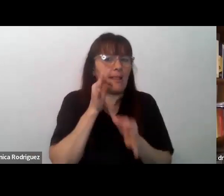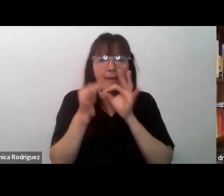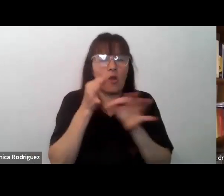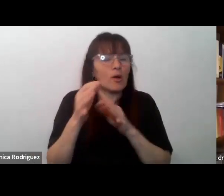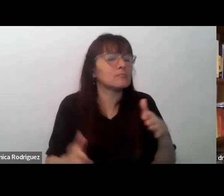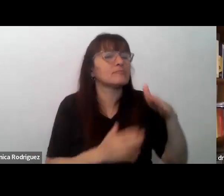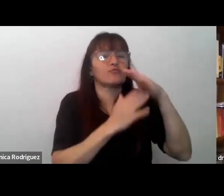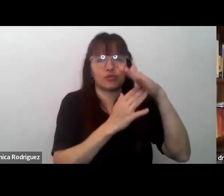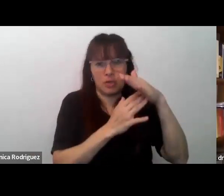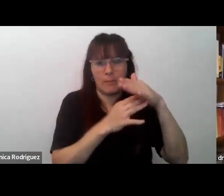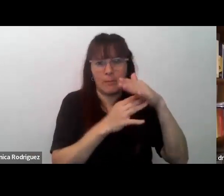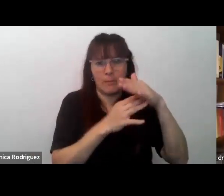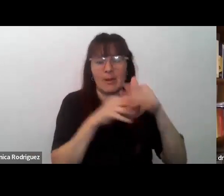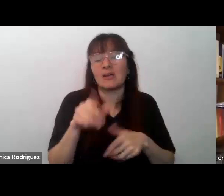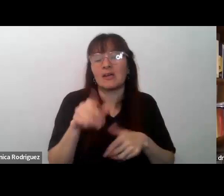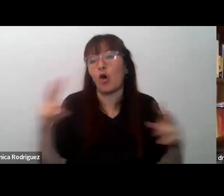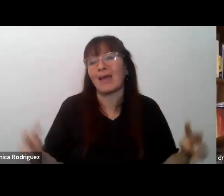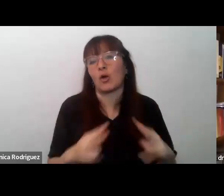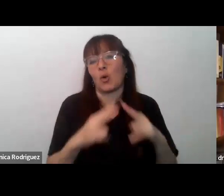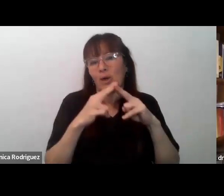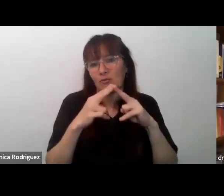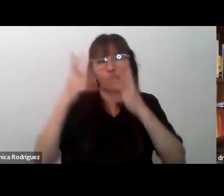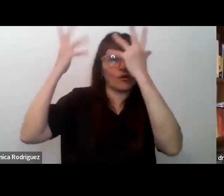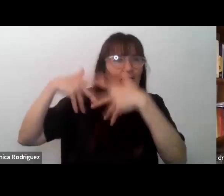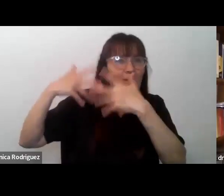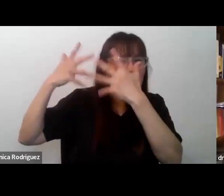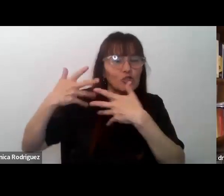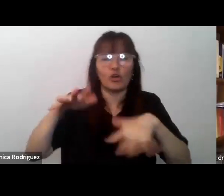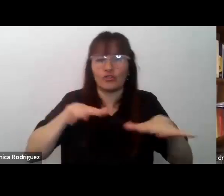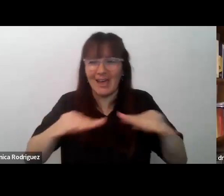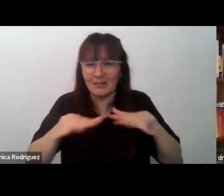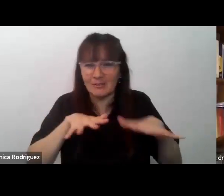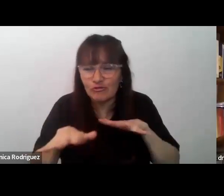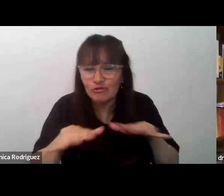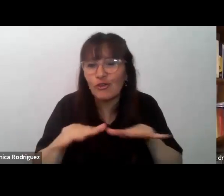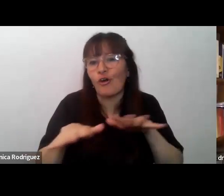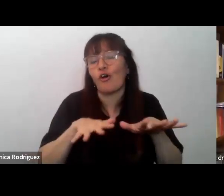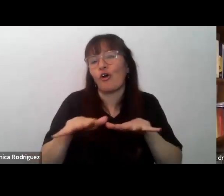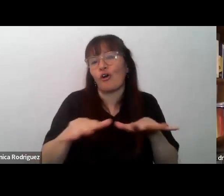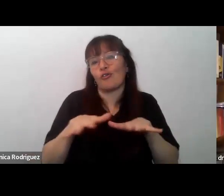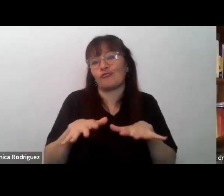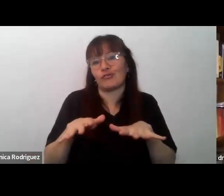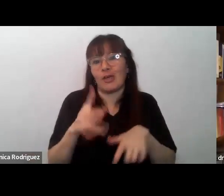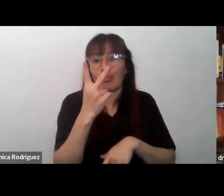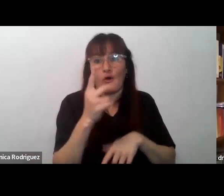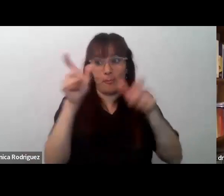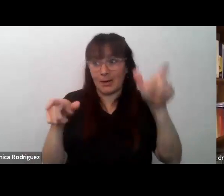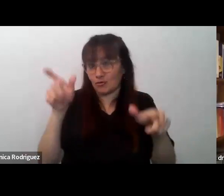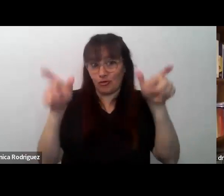y es el encuentro de la reflexión y de la acción de los dos que la practican